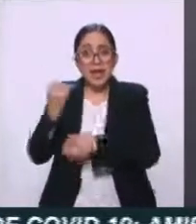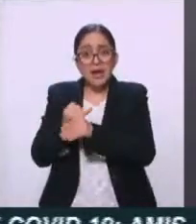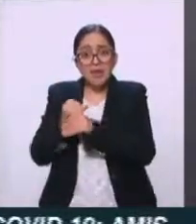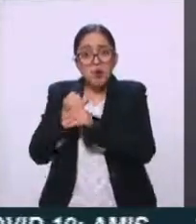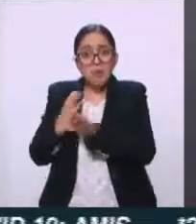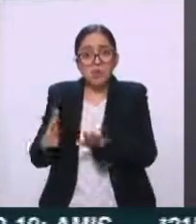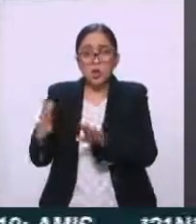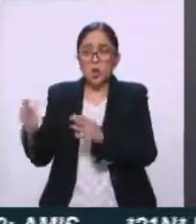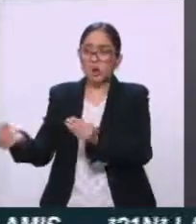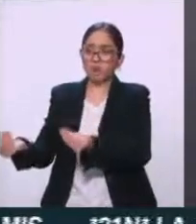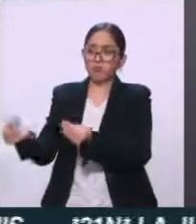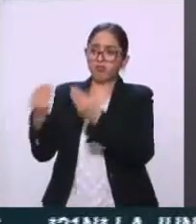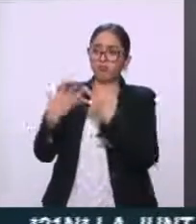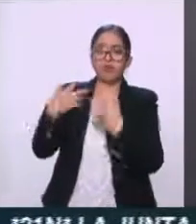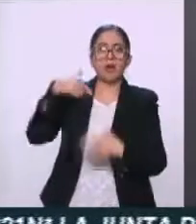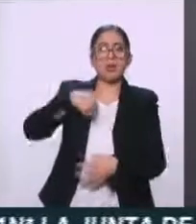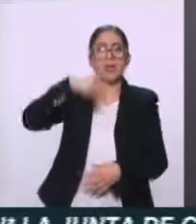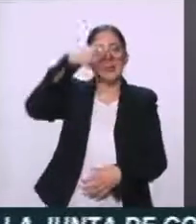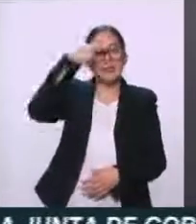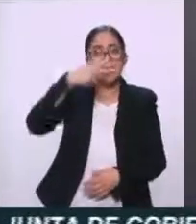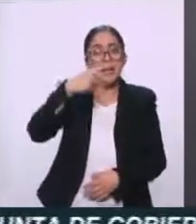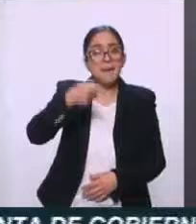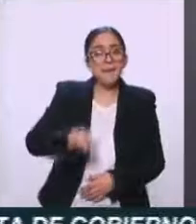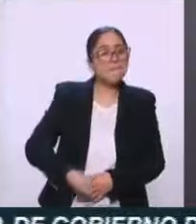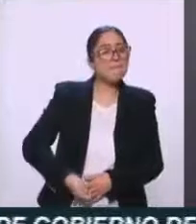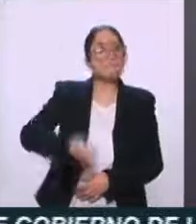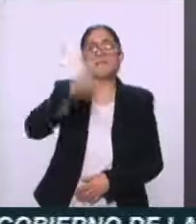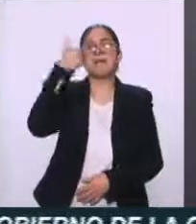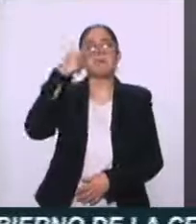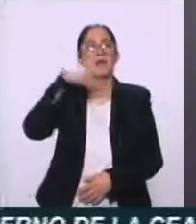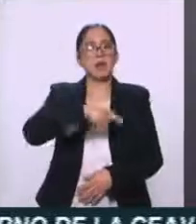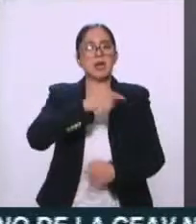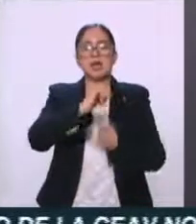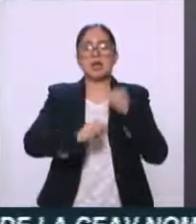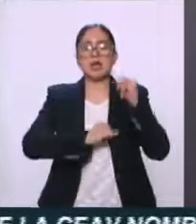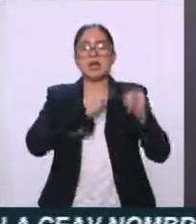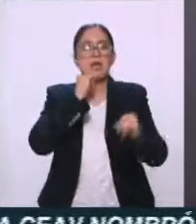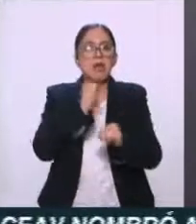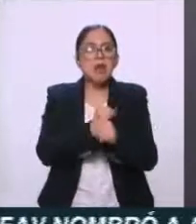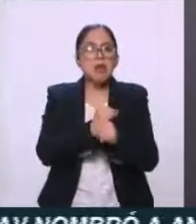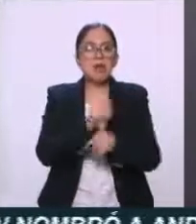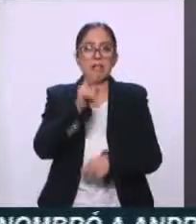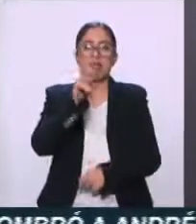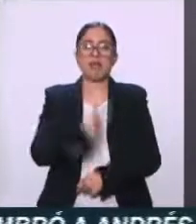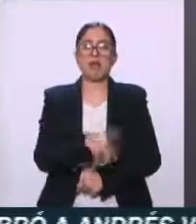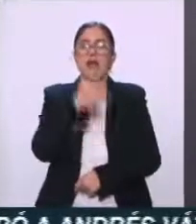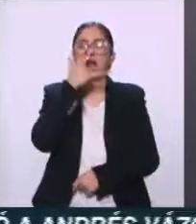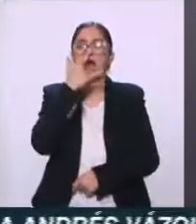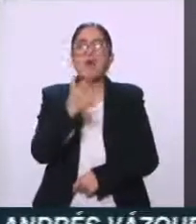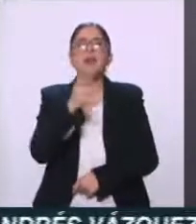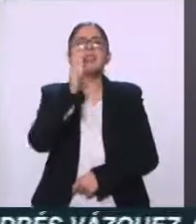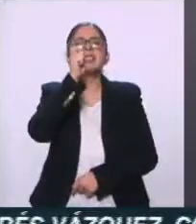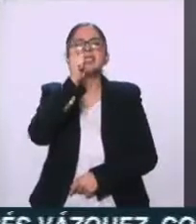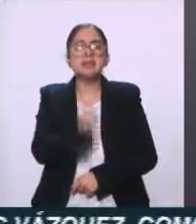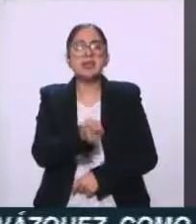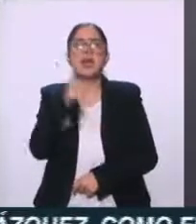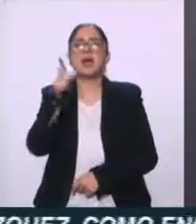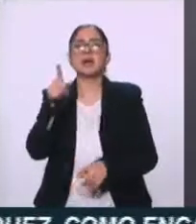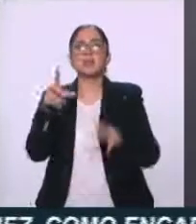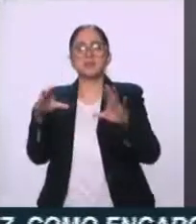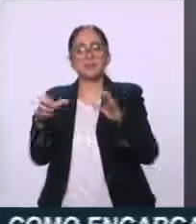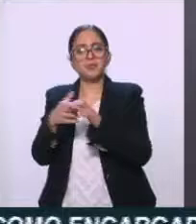Entonces, es la primera operación internacional en este año de ese tipo y de ese tamaño. Son cuentas que son de